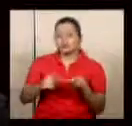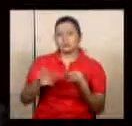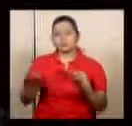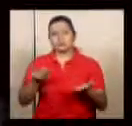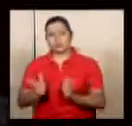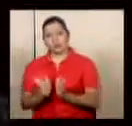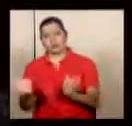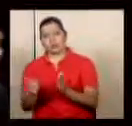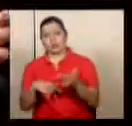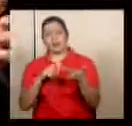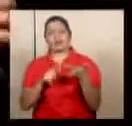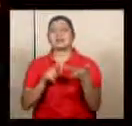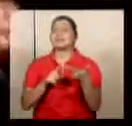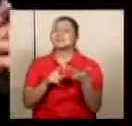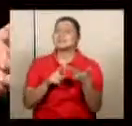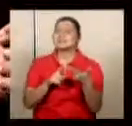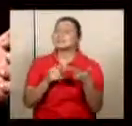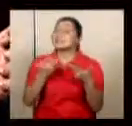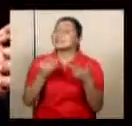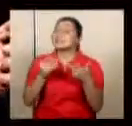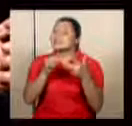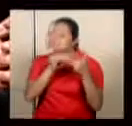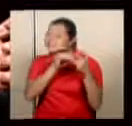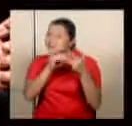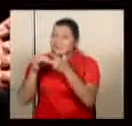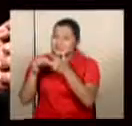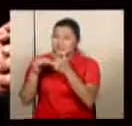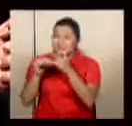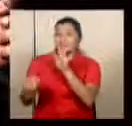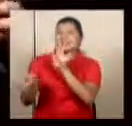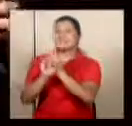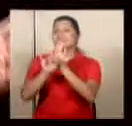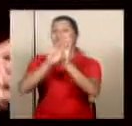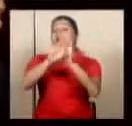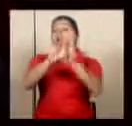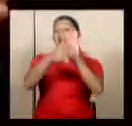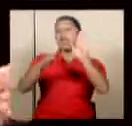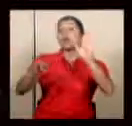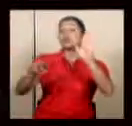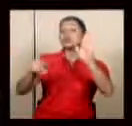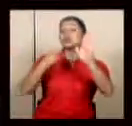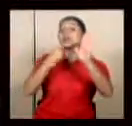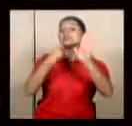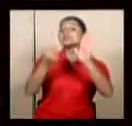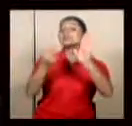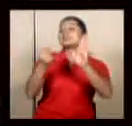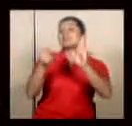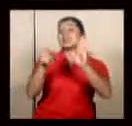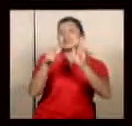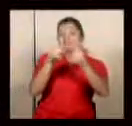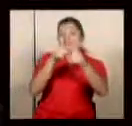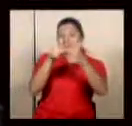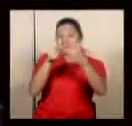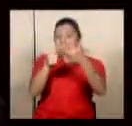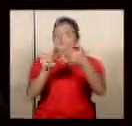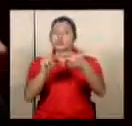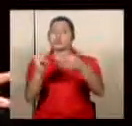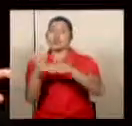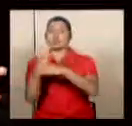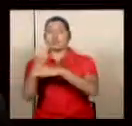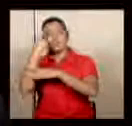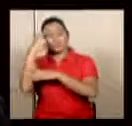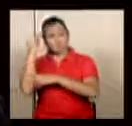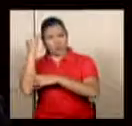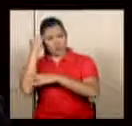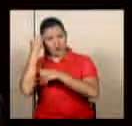generales que especialmente identifica la Contraloría, normalmente no son ejecutados por el Gobierno de la República y además no